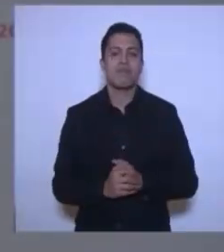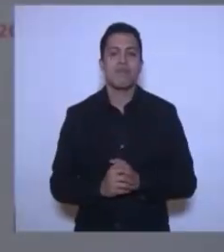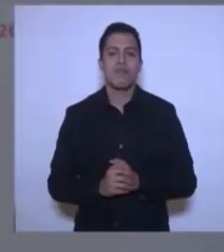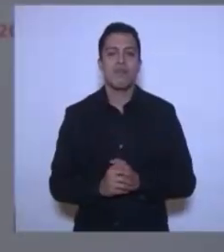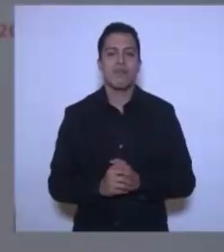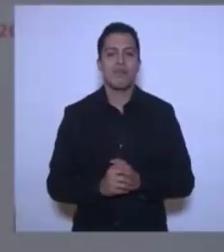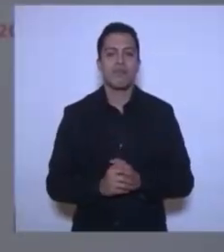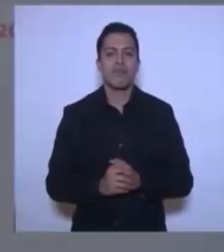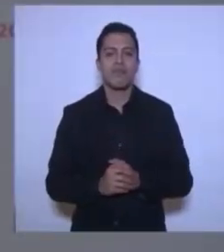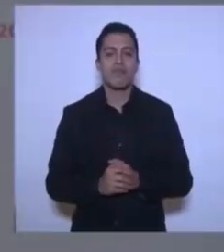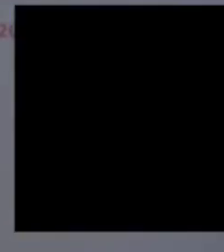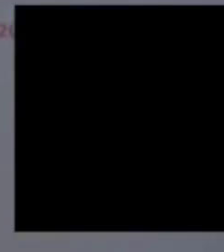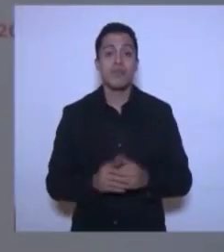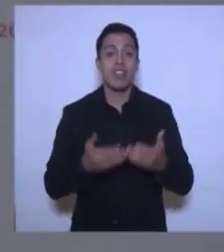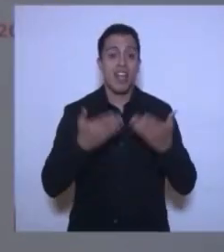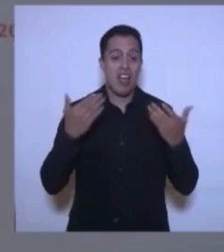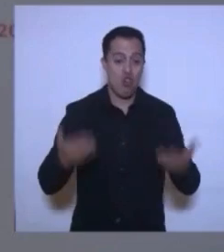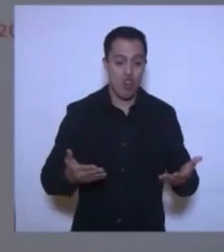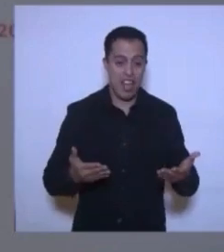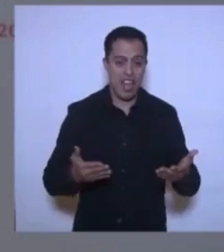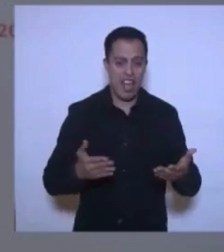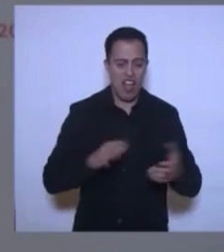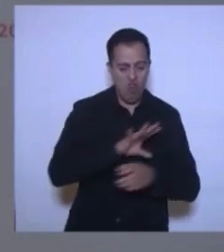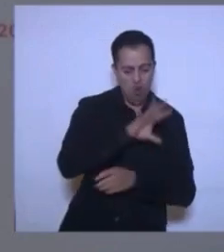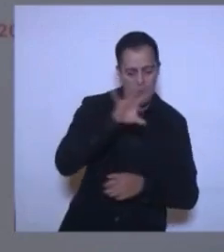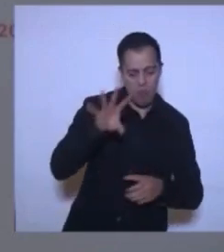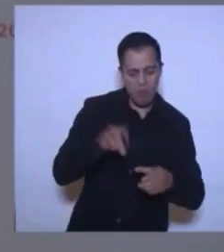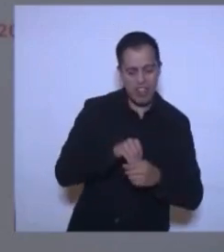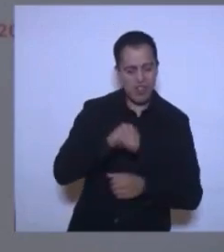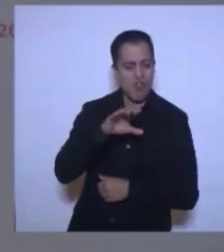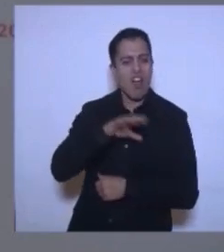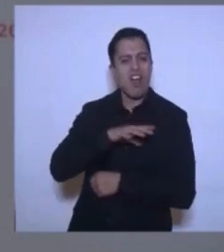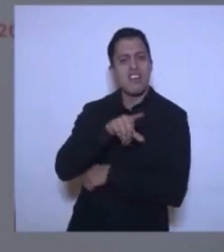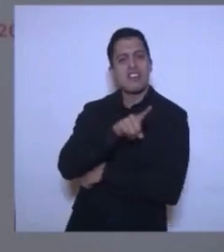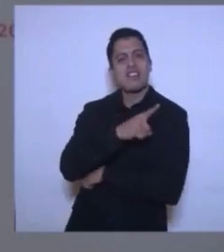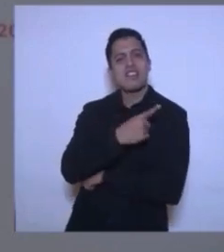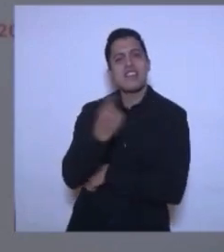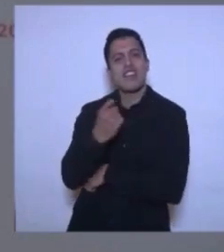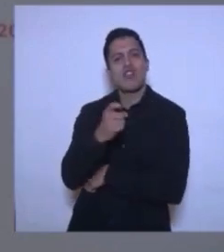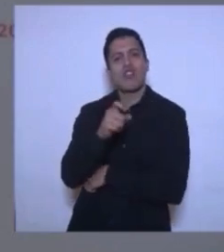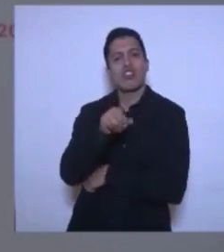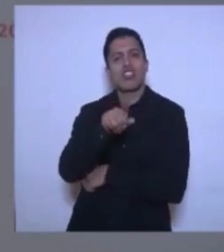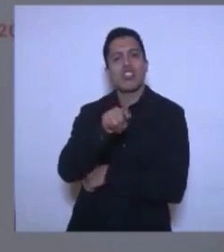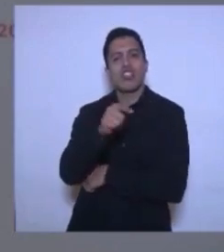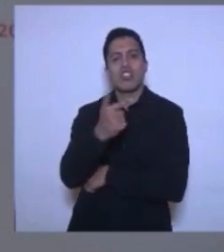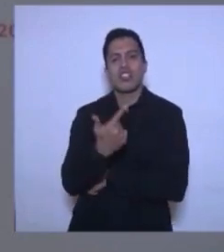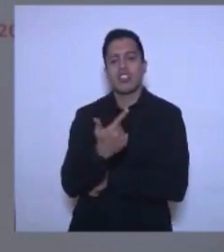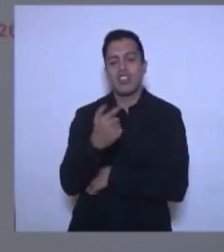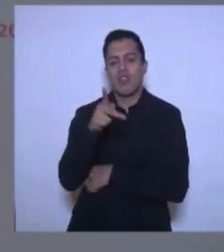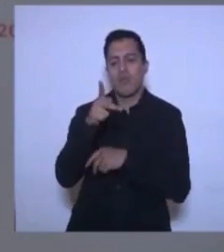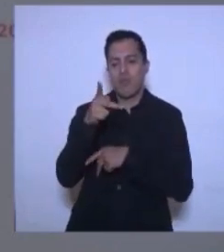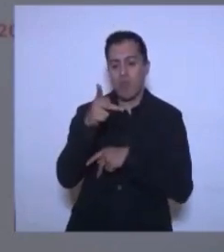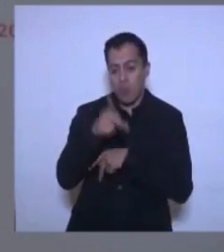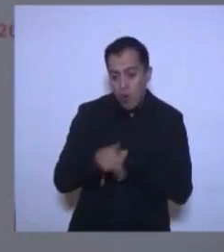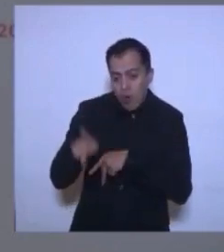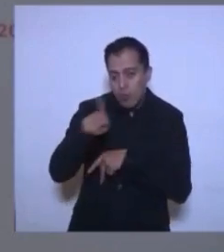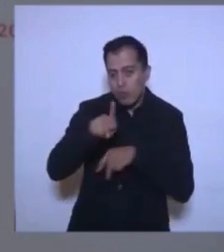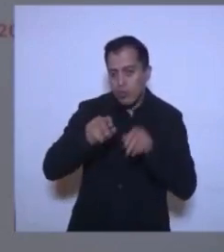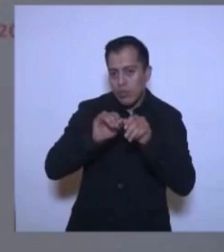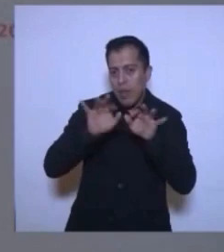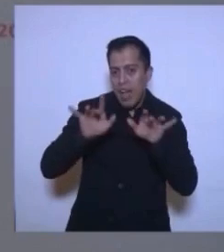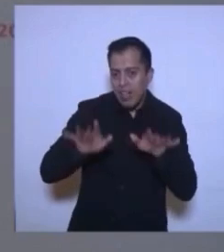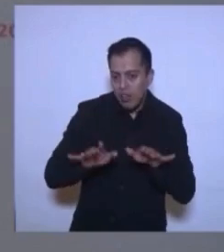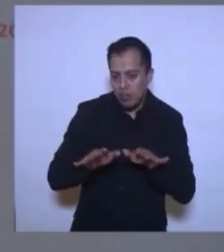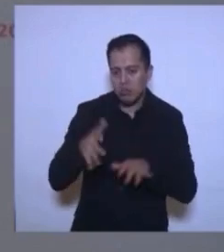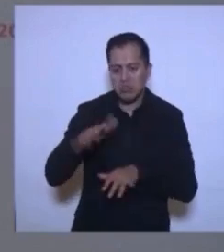suman 177 pueblos mágicos, los cuales tienen una población de